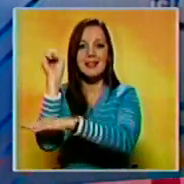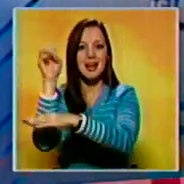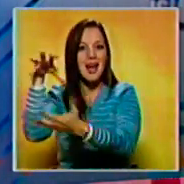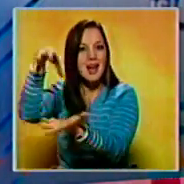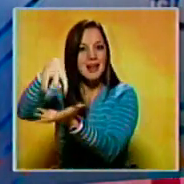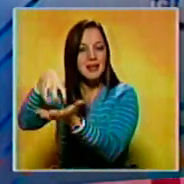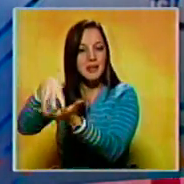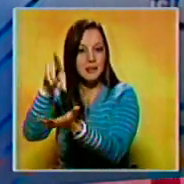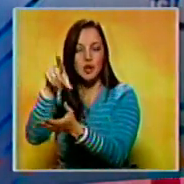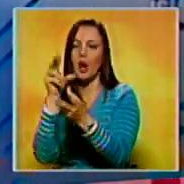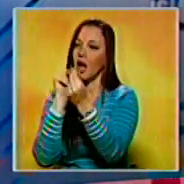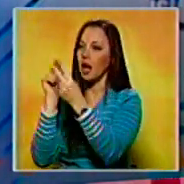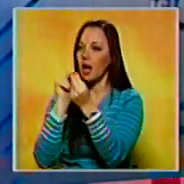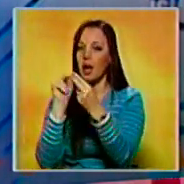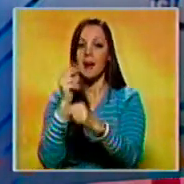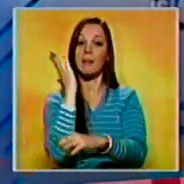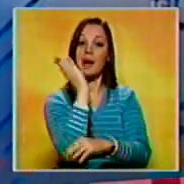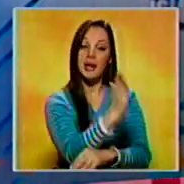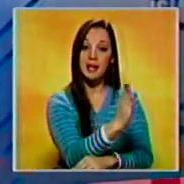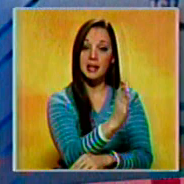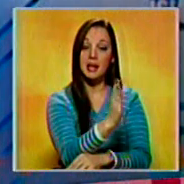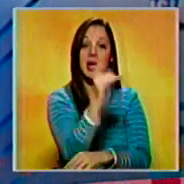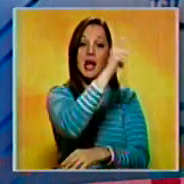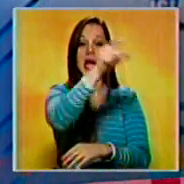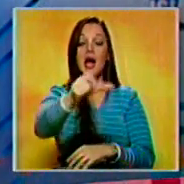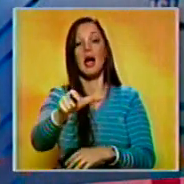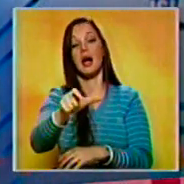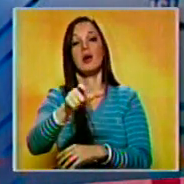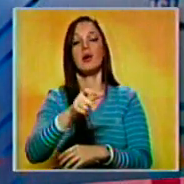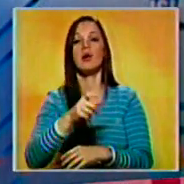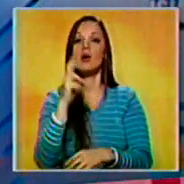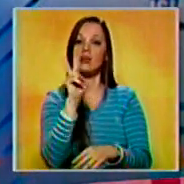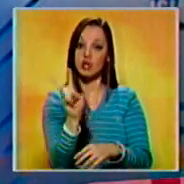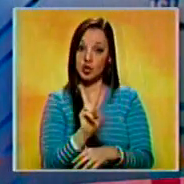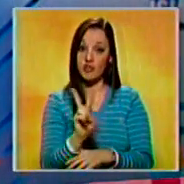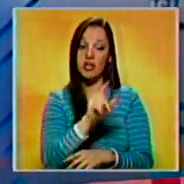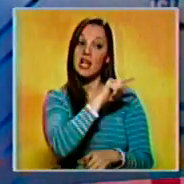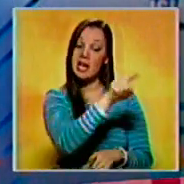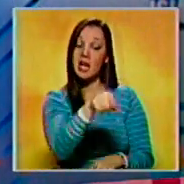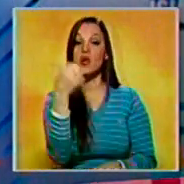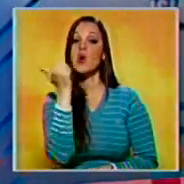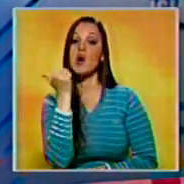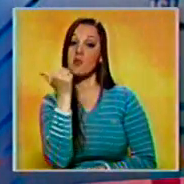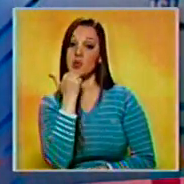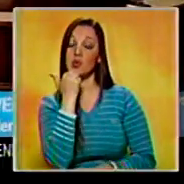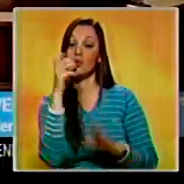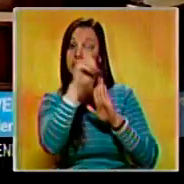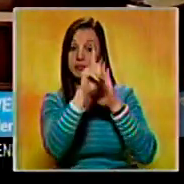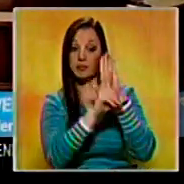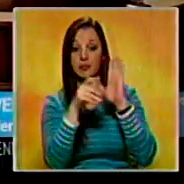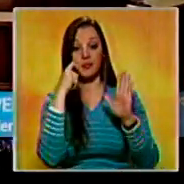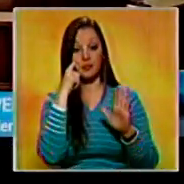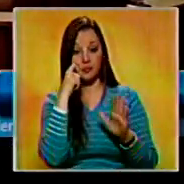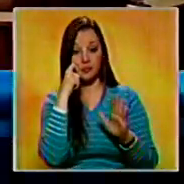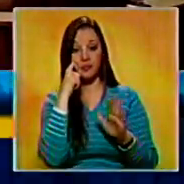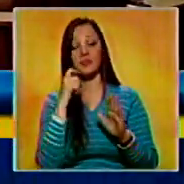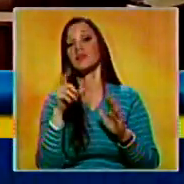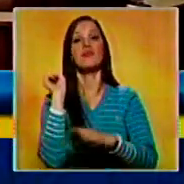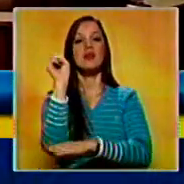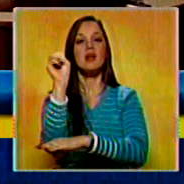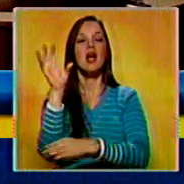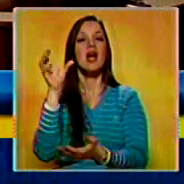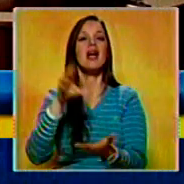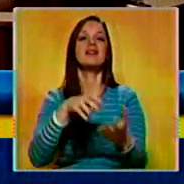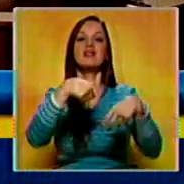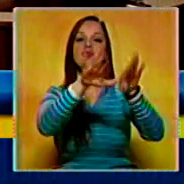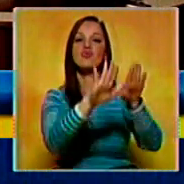Representantes para imponer sanciones a funcionarios venezolanos acusados de violar derechos humanos. La legislación suspenderá visas